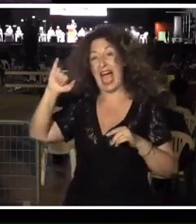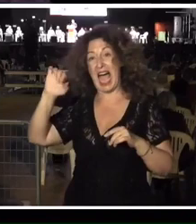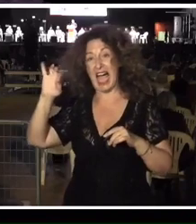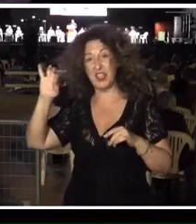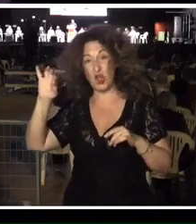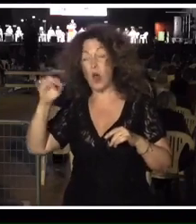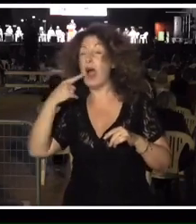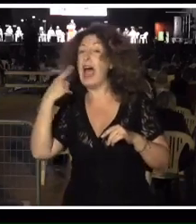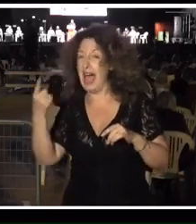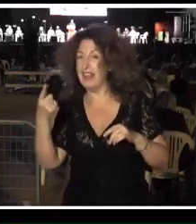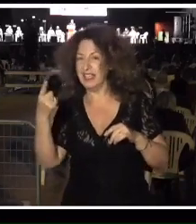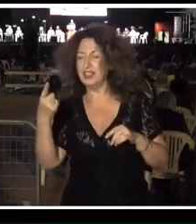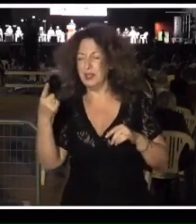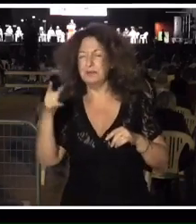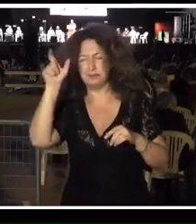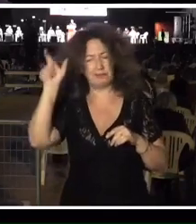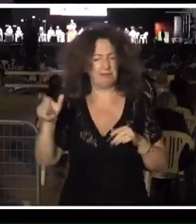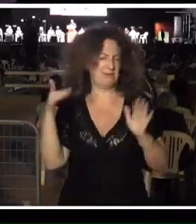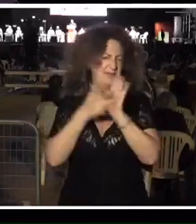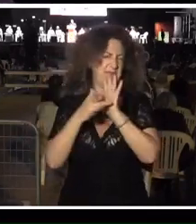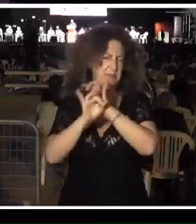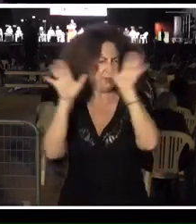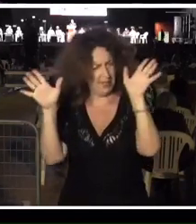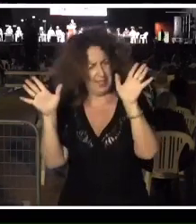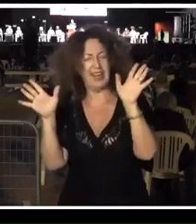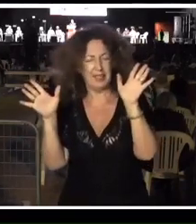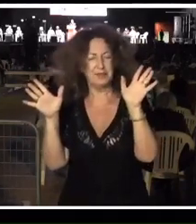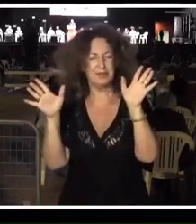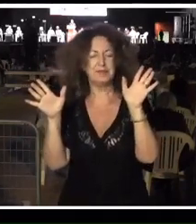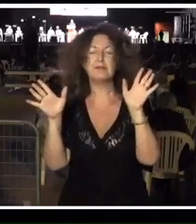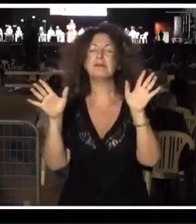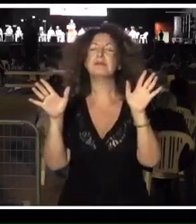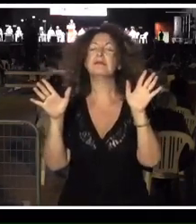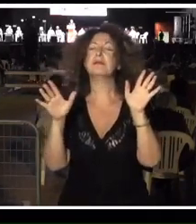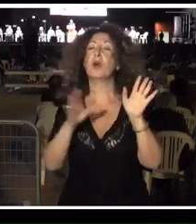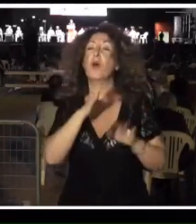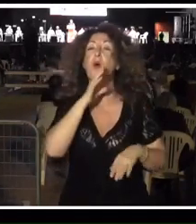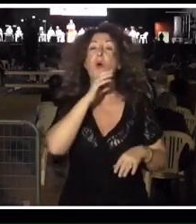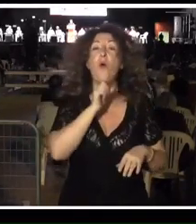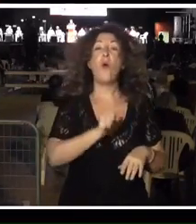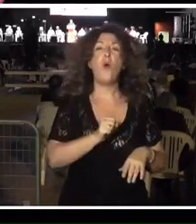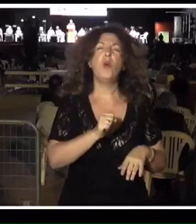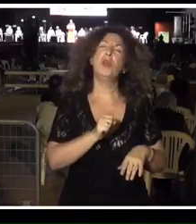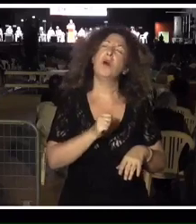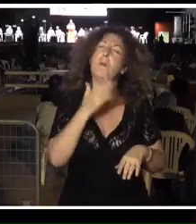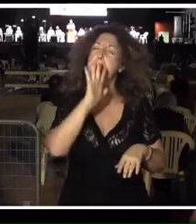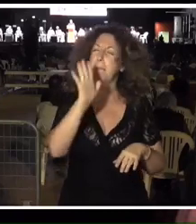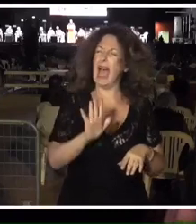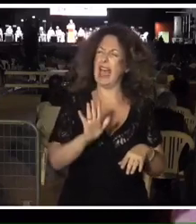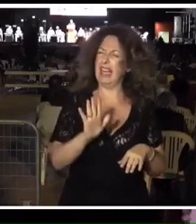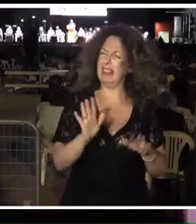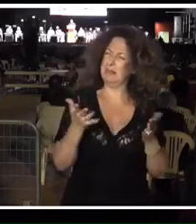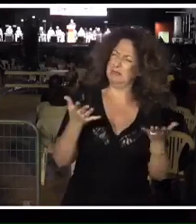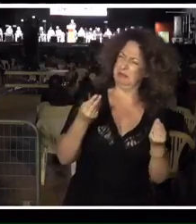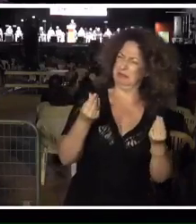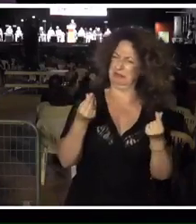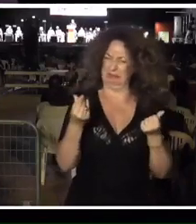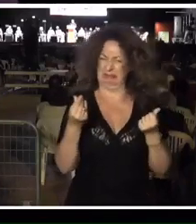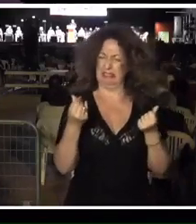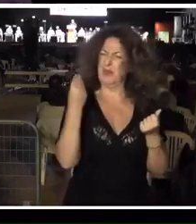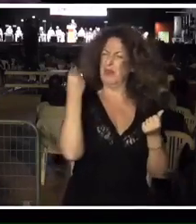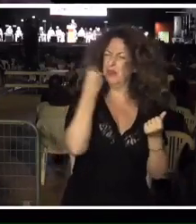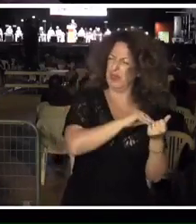pero lo ha dicho ella mucho mejor de lo que puedo decirlo yo, Julio parecía como una persona distante, o eso es lo que nos trasladaba